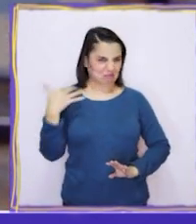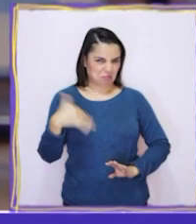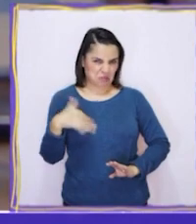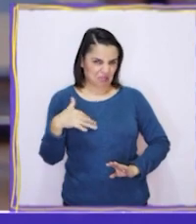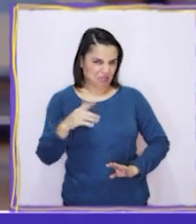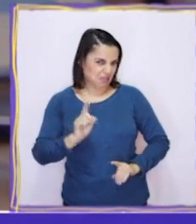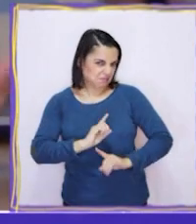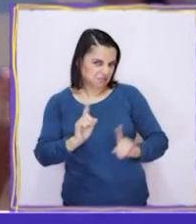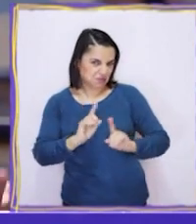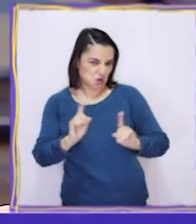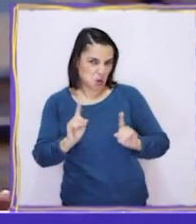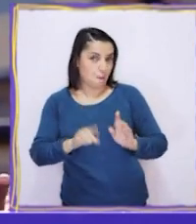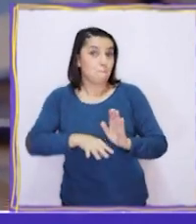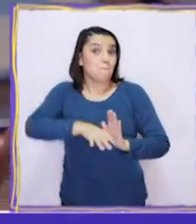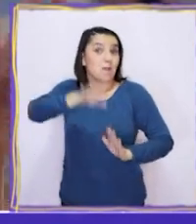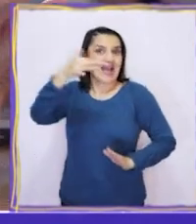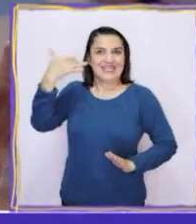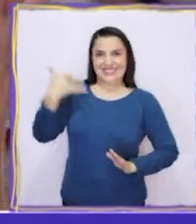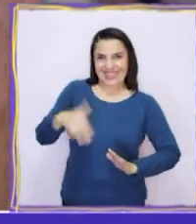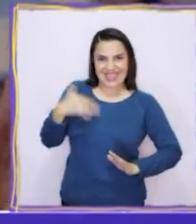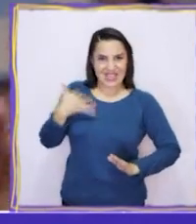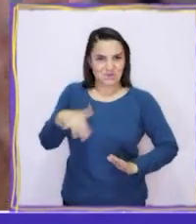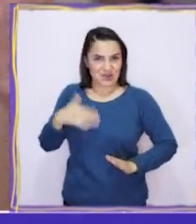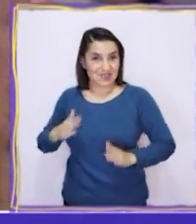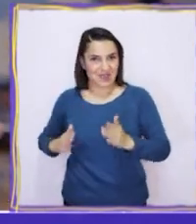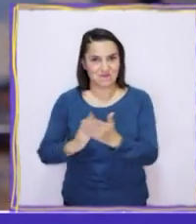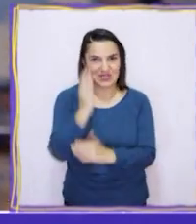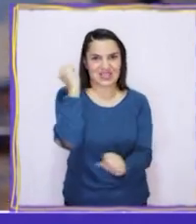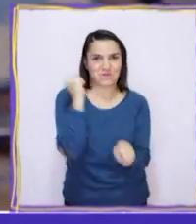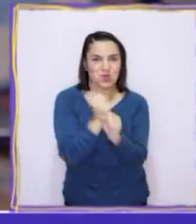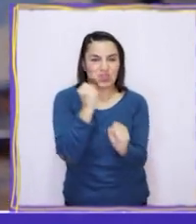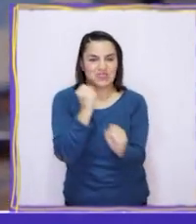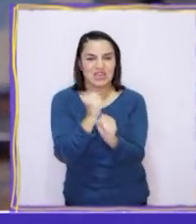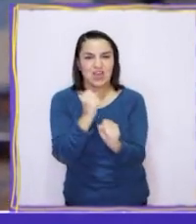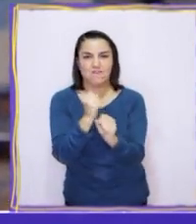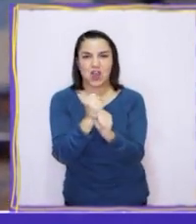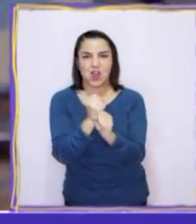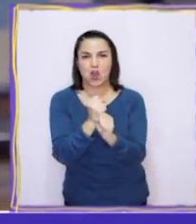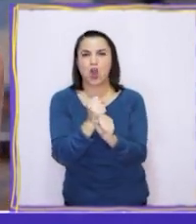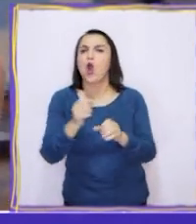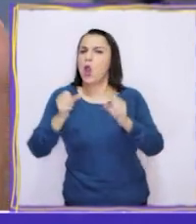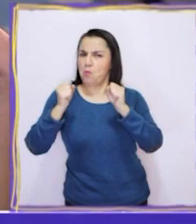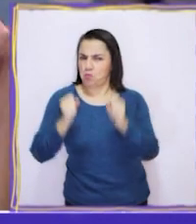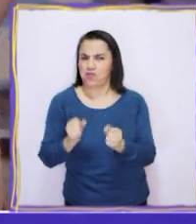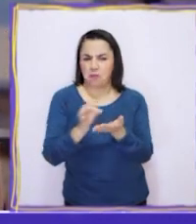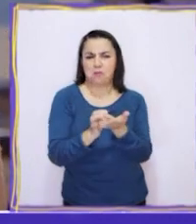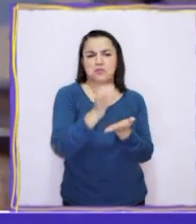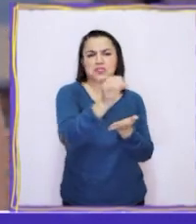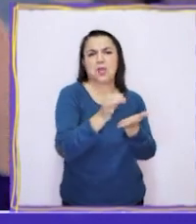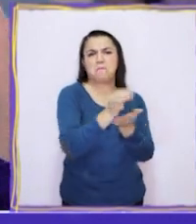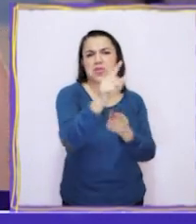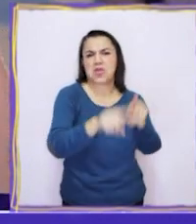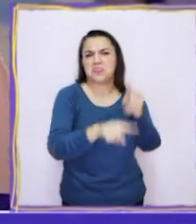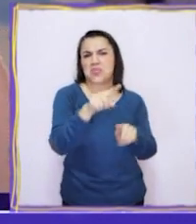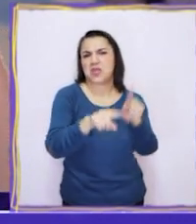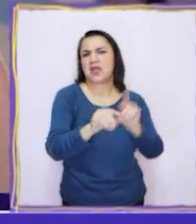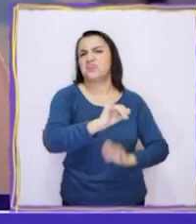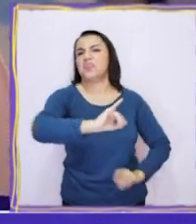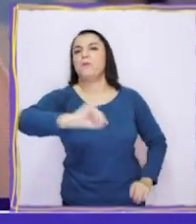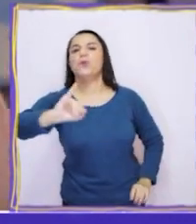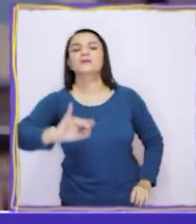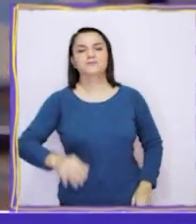no es tan grave. Lo importante es que empecemos el trabajo y podríamos plantar las semillas después.